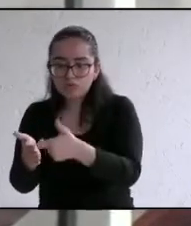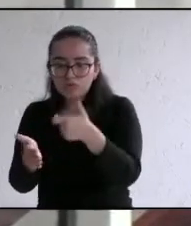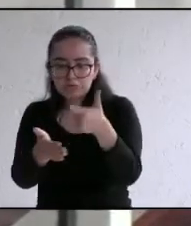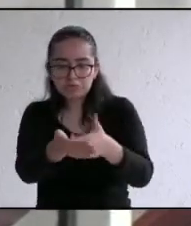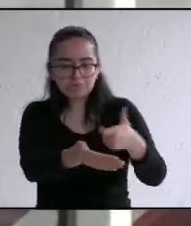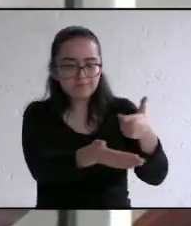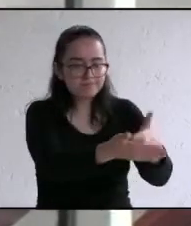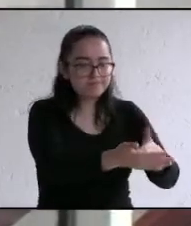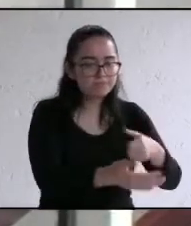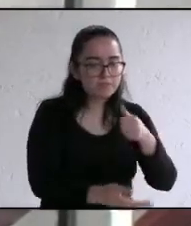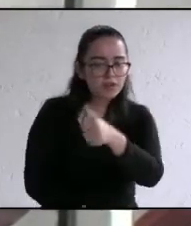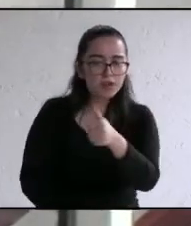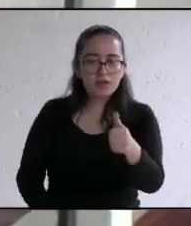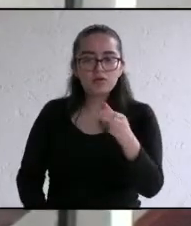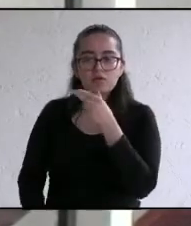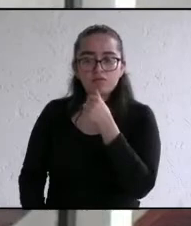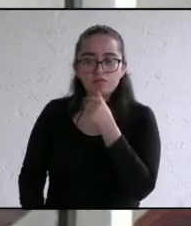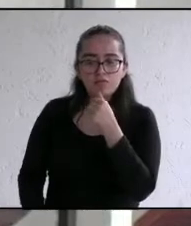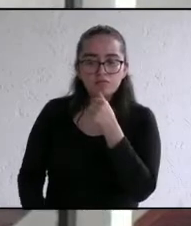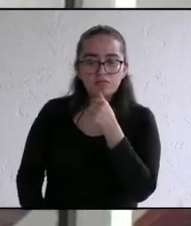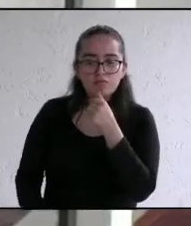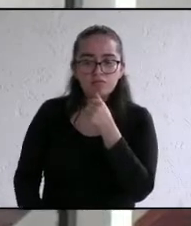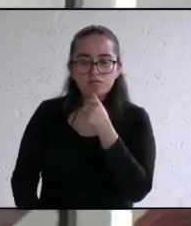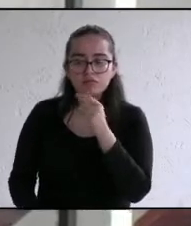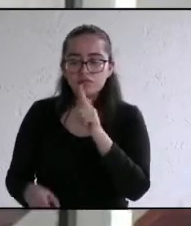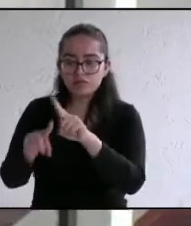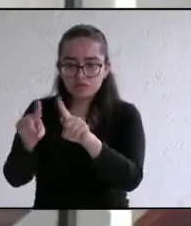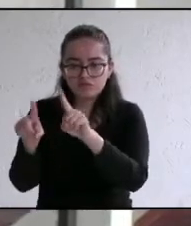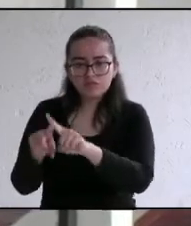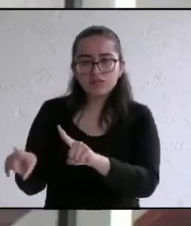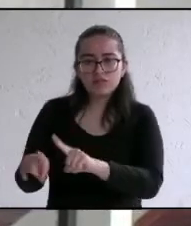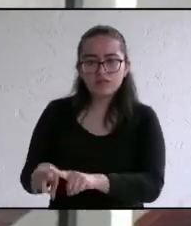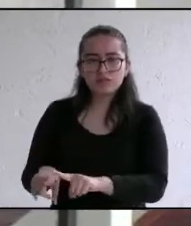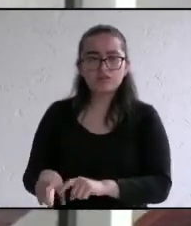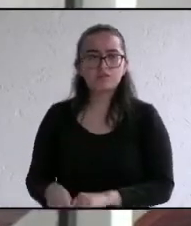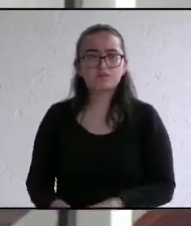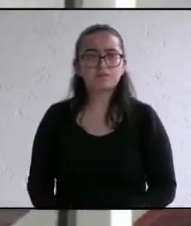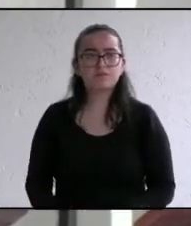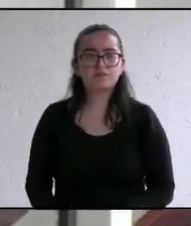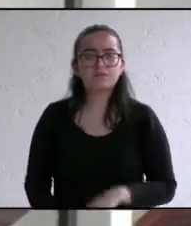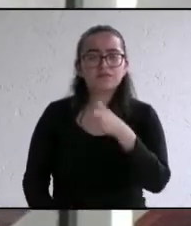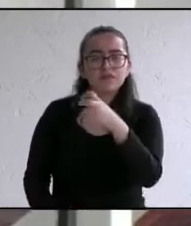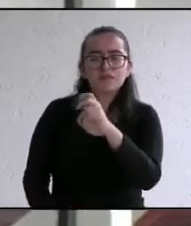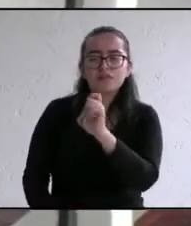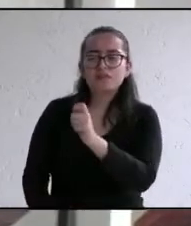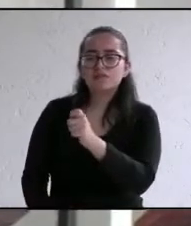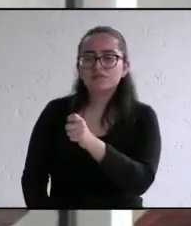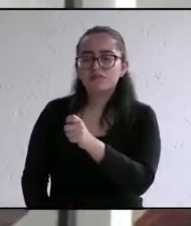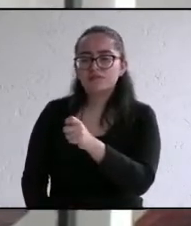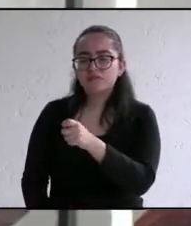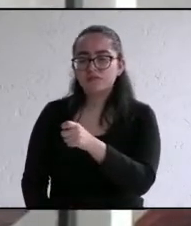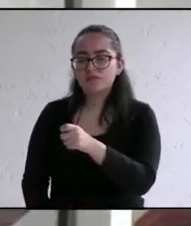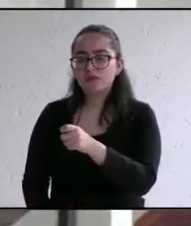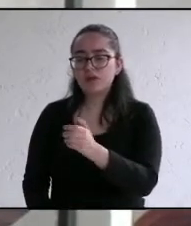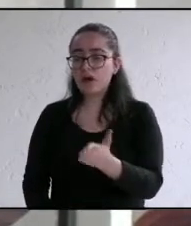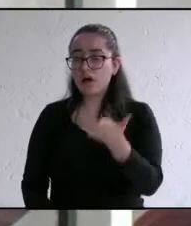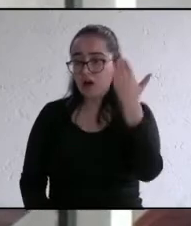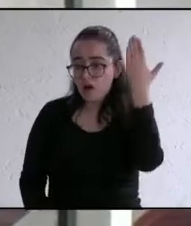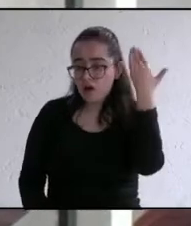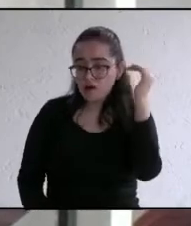elementos de la policía ministerial de servicios periciales así como de los fiscales esto se refiere a lo que comúnmente se le conocía anterior